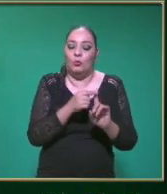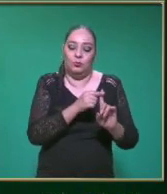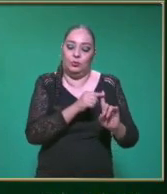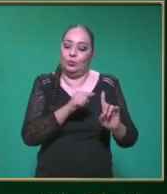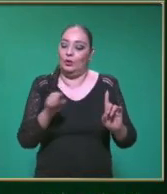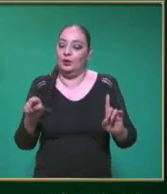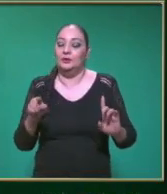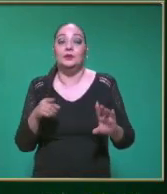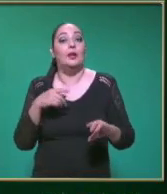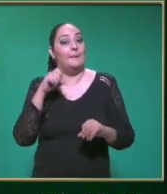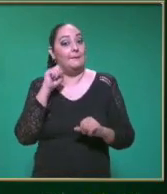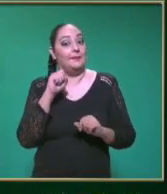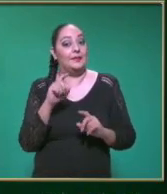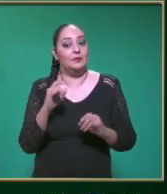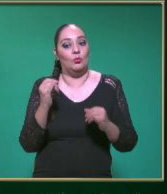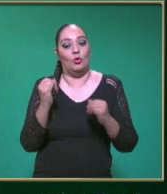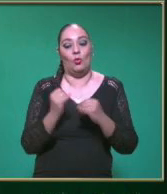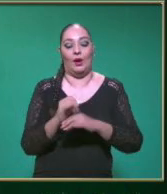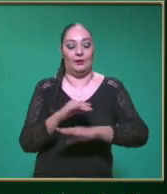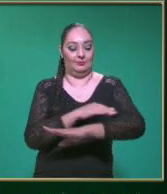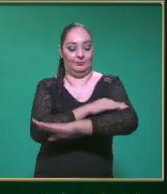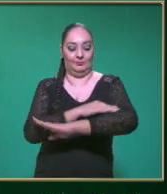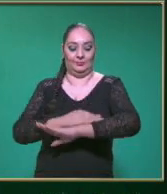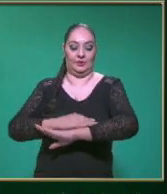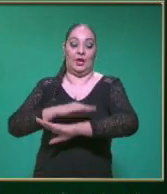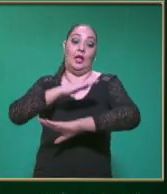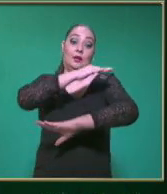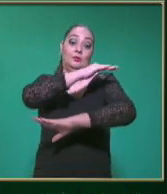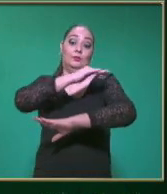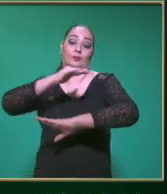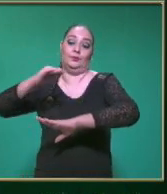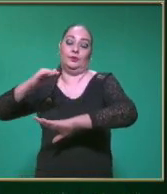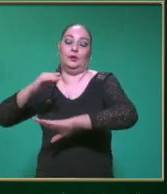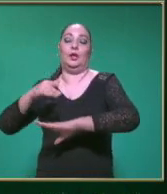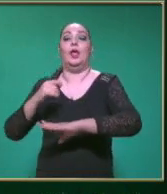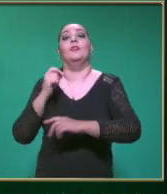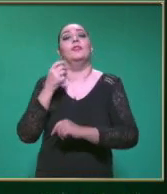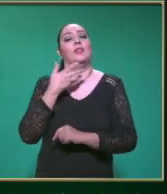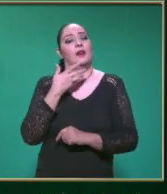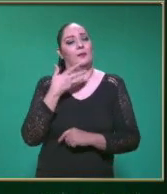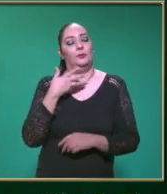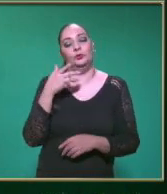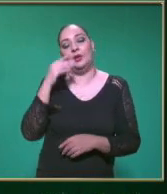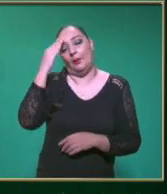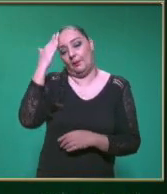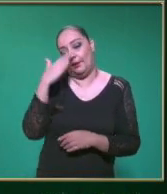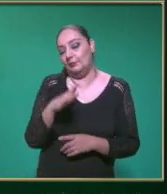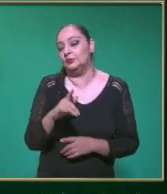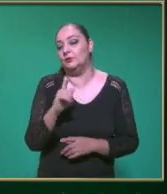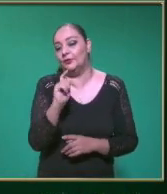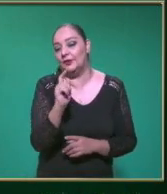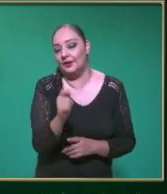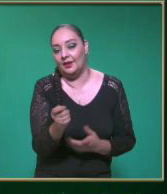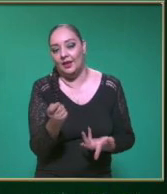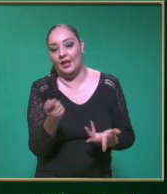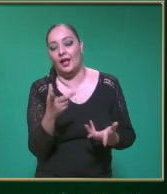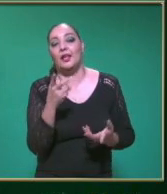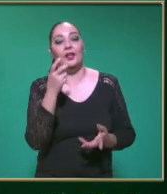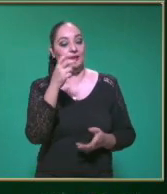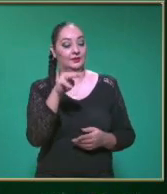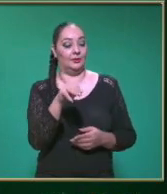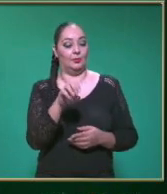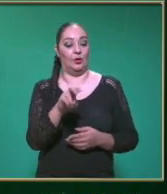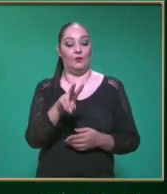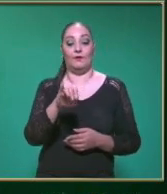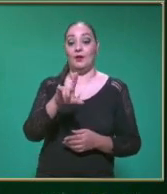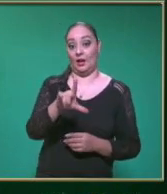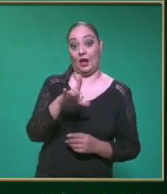Que es paralela Al eje X Pues ahí nosotros Vamos a identificar Que ese móvil Se encuentra